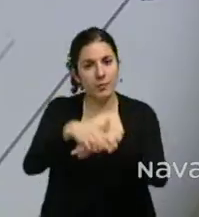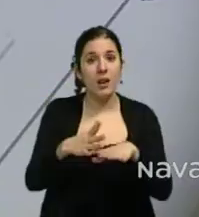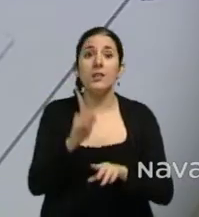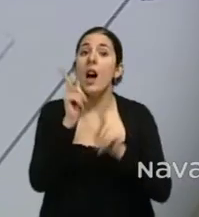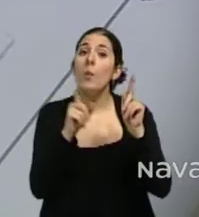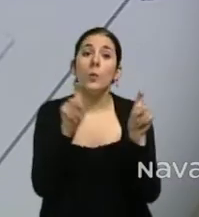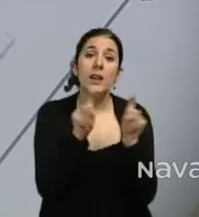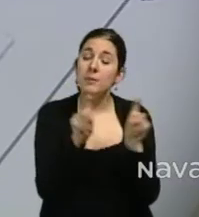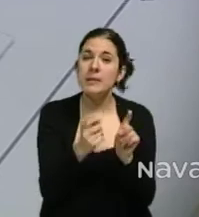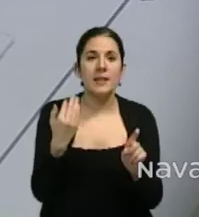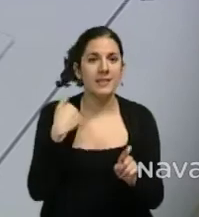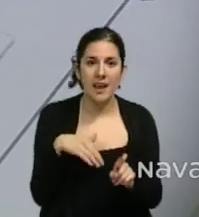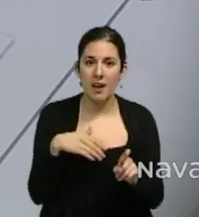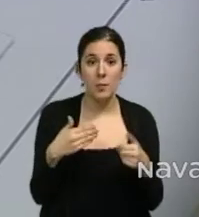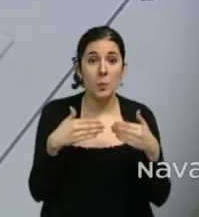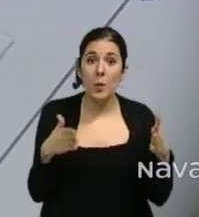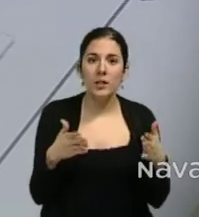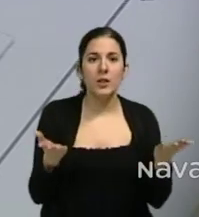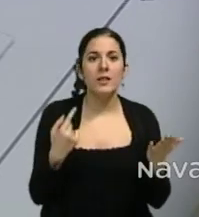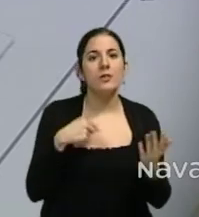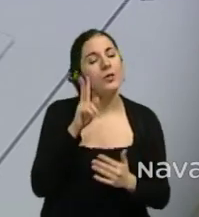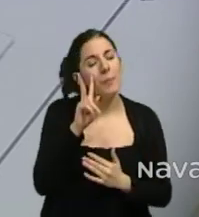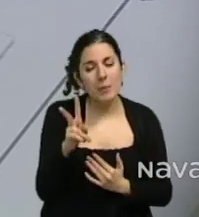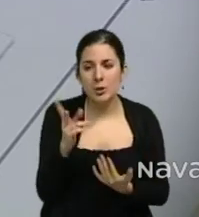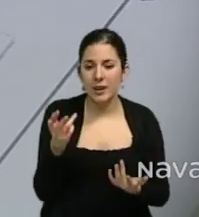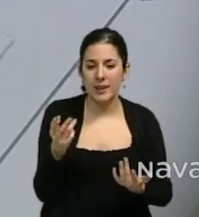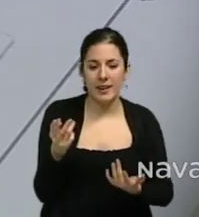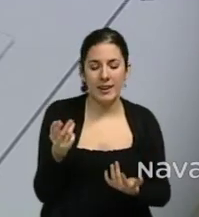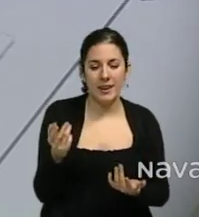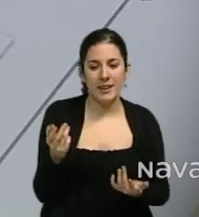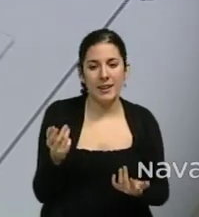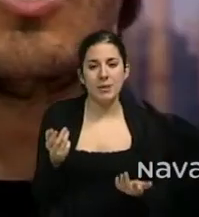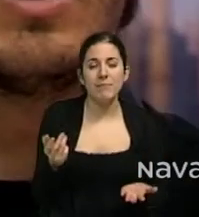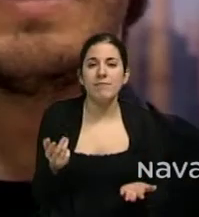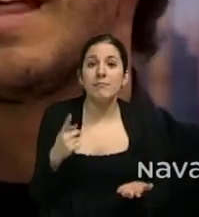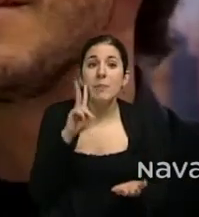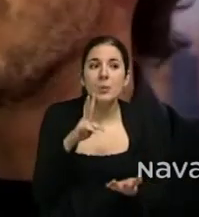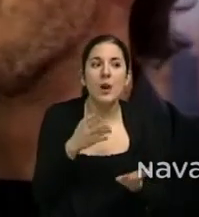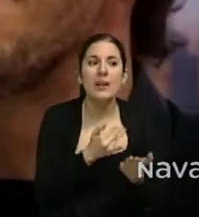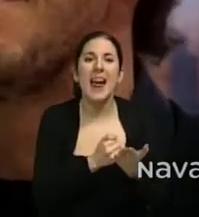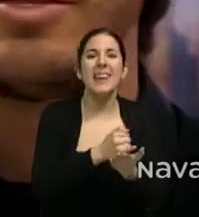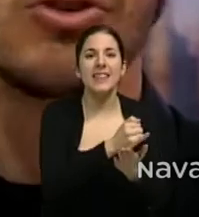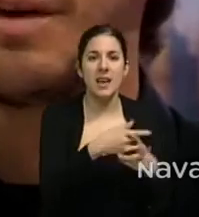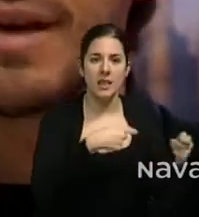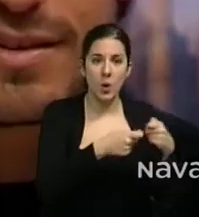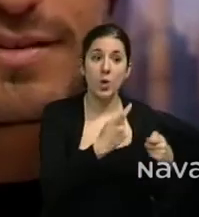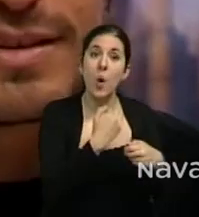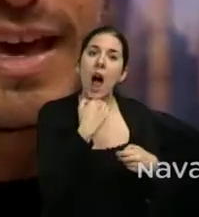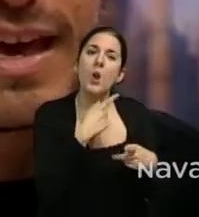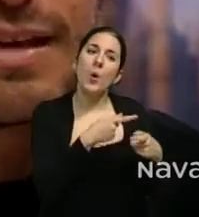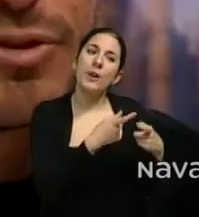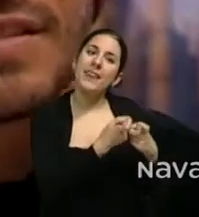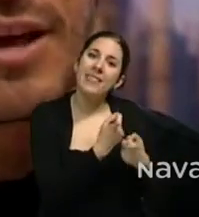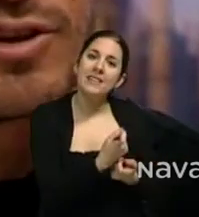en empresas, pues lo que detectamos muchas veces son líneas de negocio o necesidades o complementos que ves